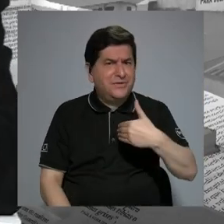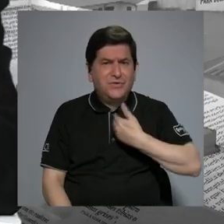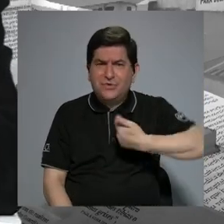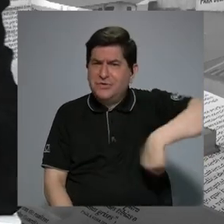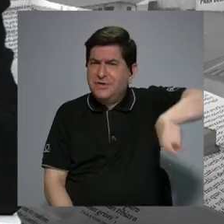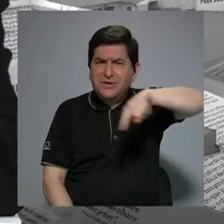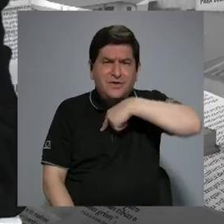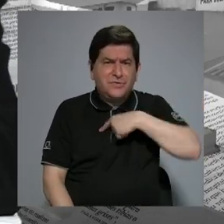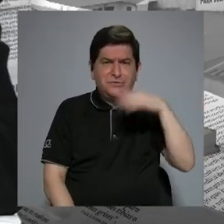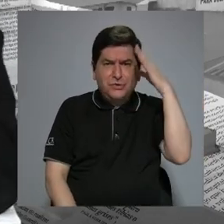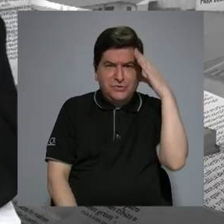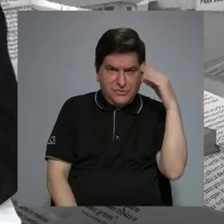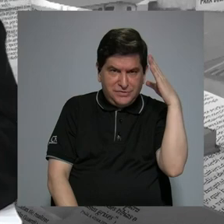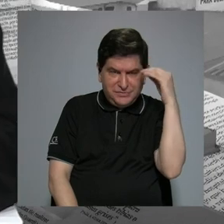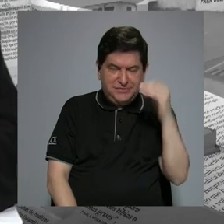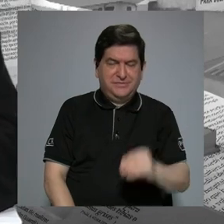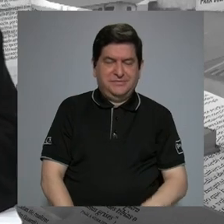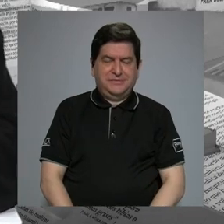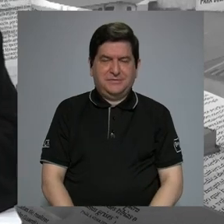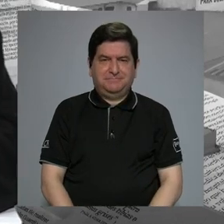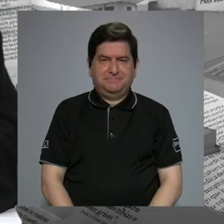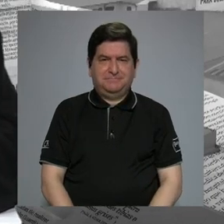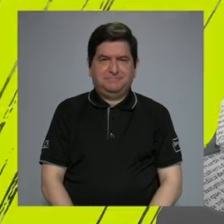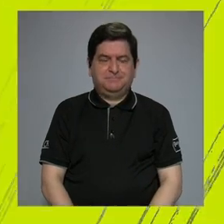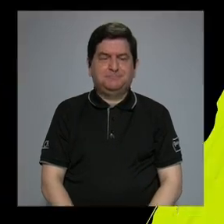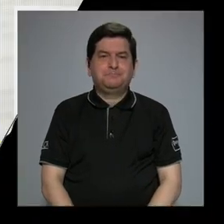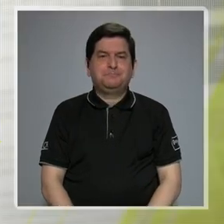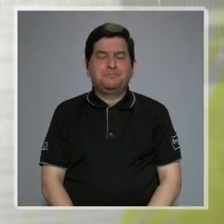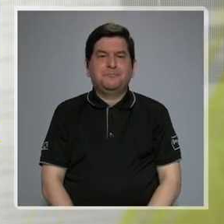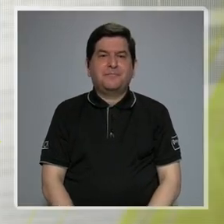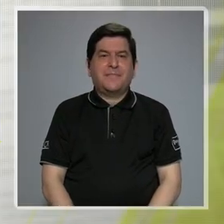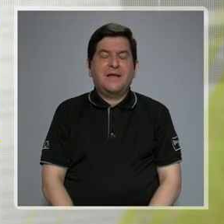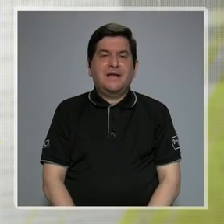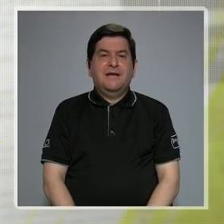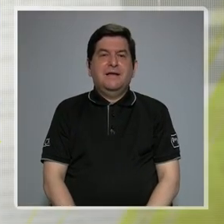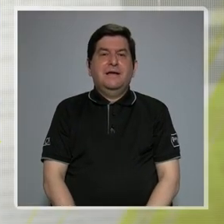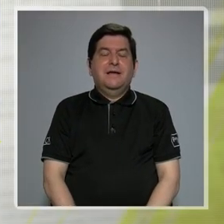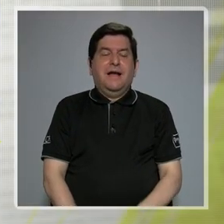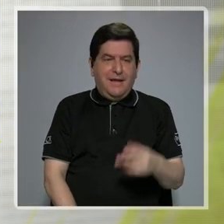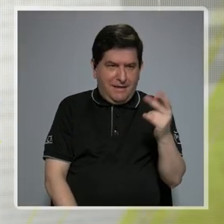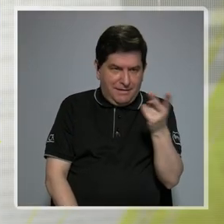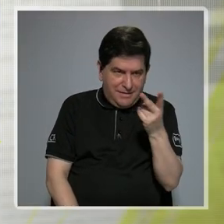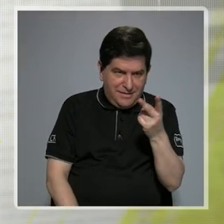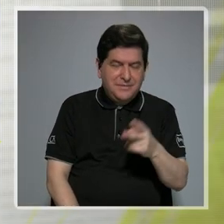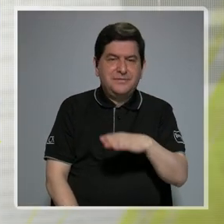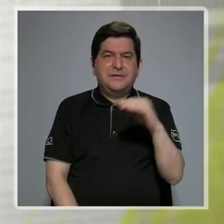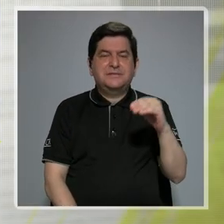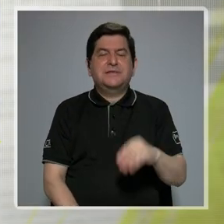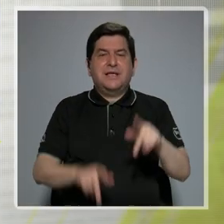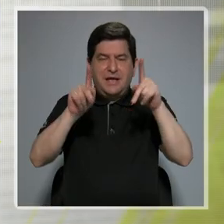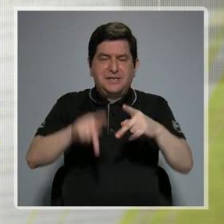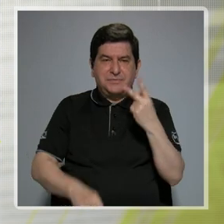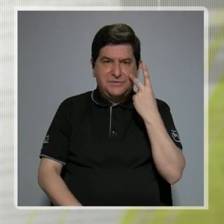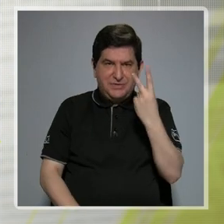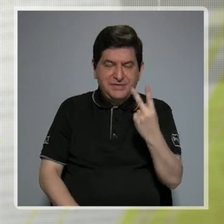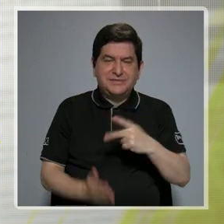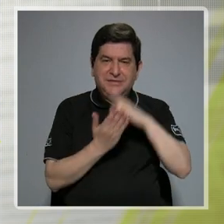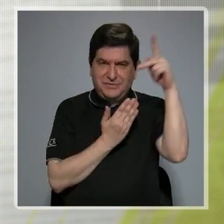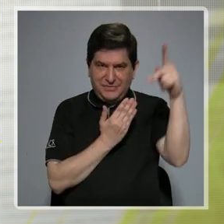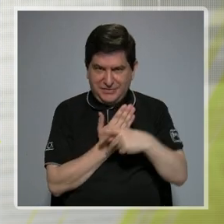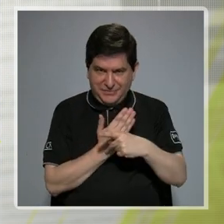experiencia? De manera tal, Alejandra, Dunia y estimables teleoyentes,